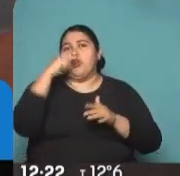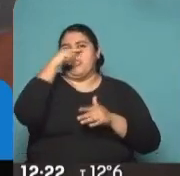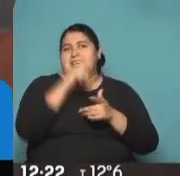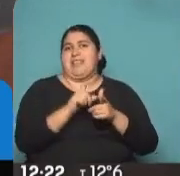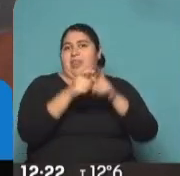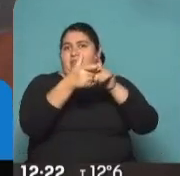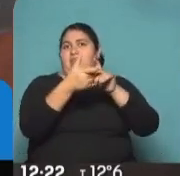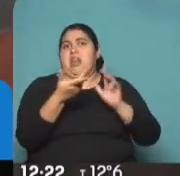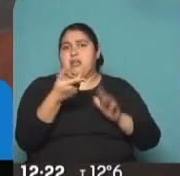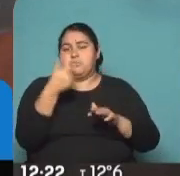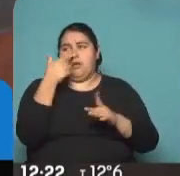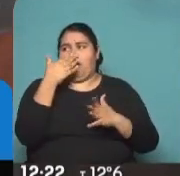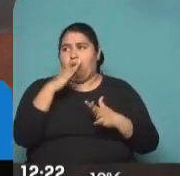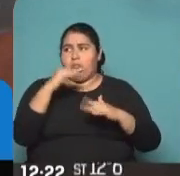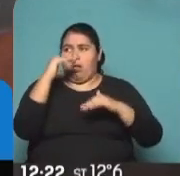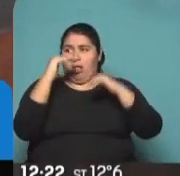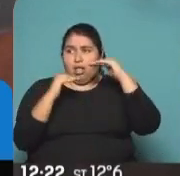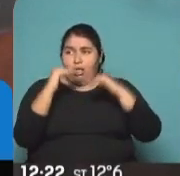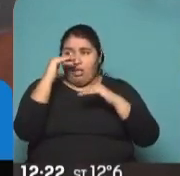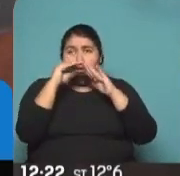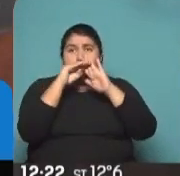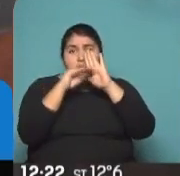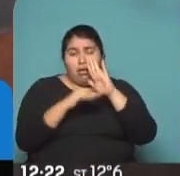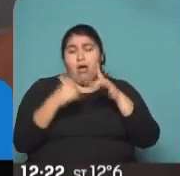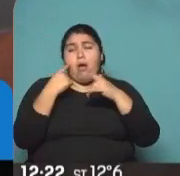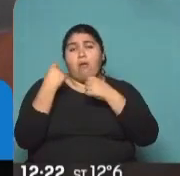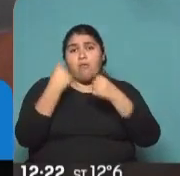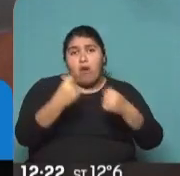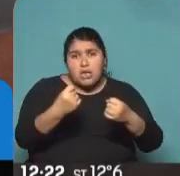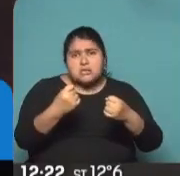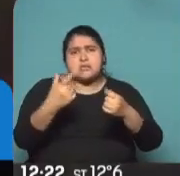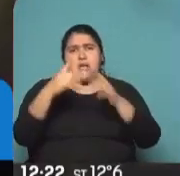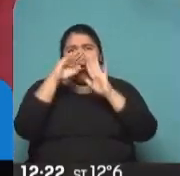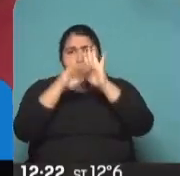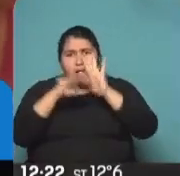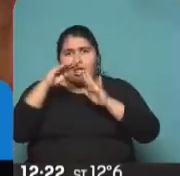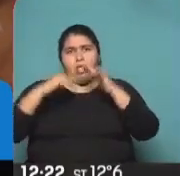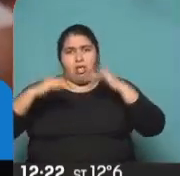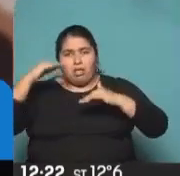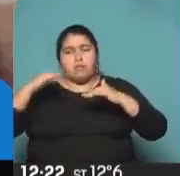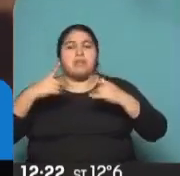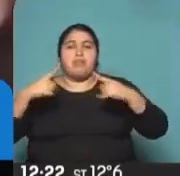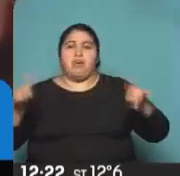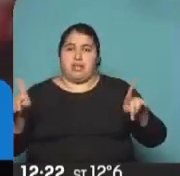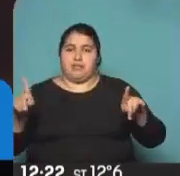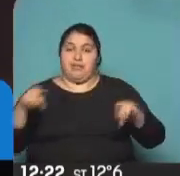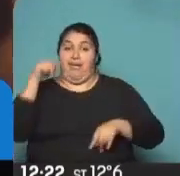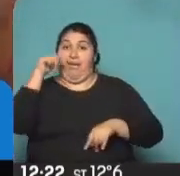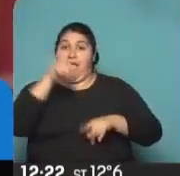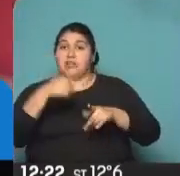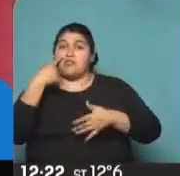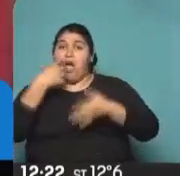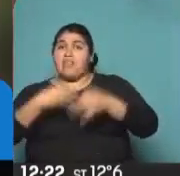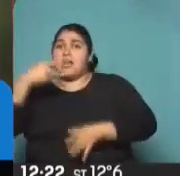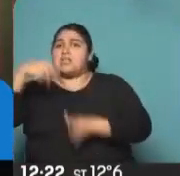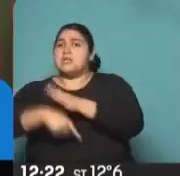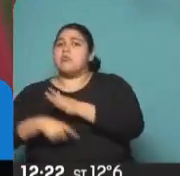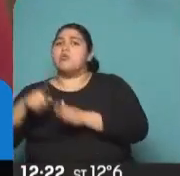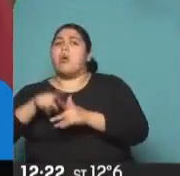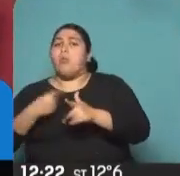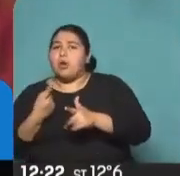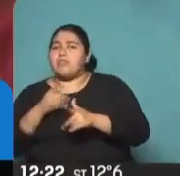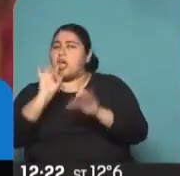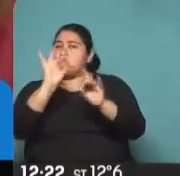después, en el orden de las fuerzas y las tendencias, estuvimos ahí. Ahora, eso necesita una explicación política, no solamente una explicación